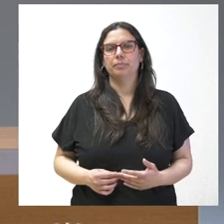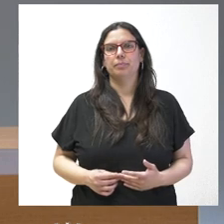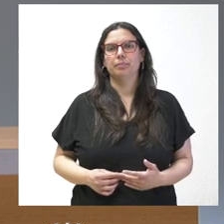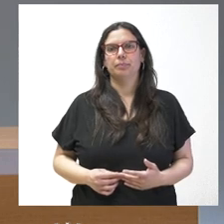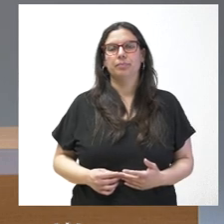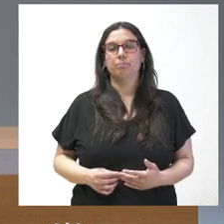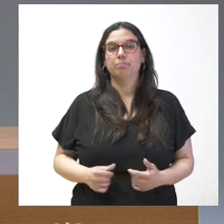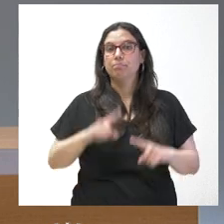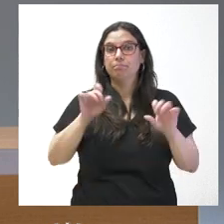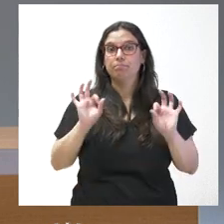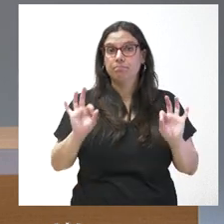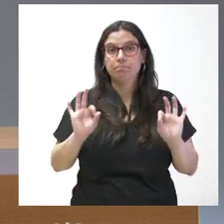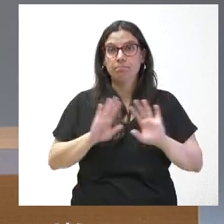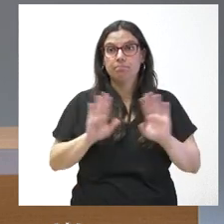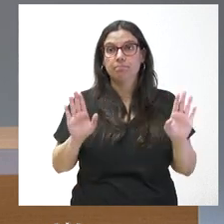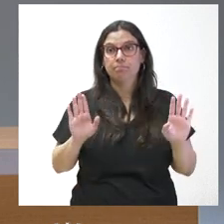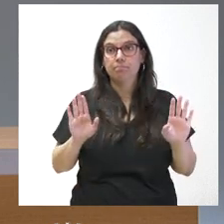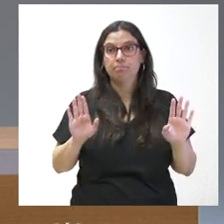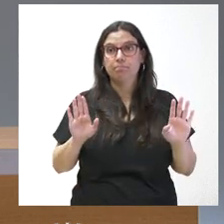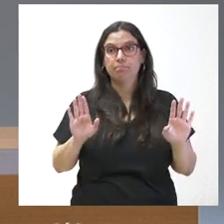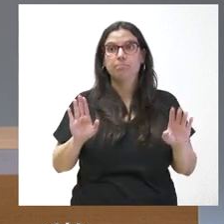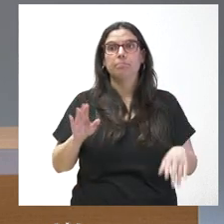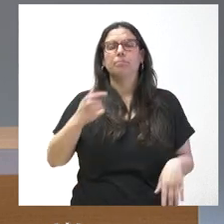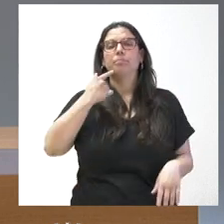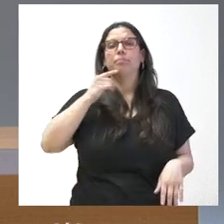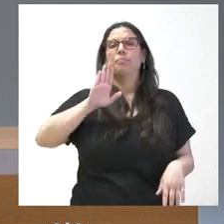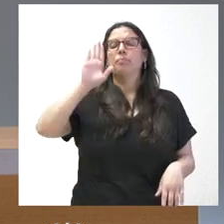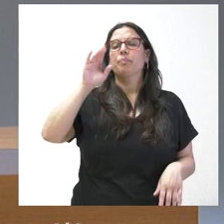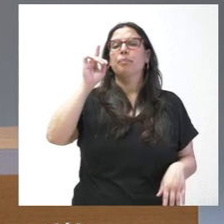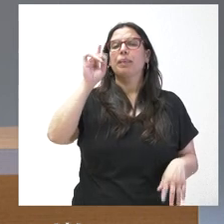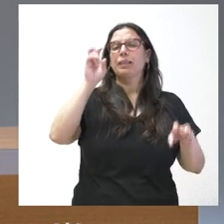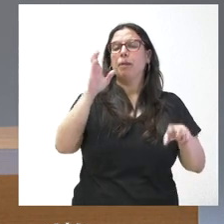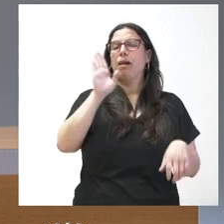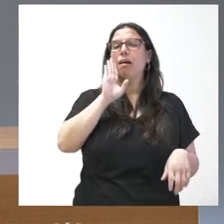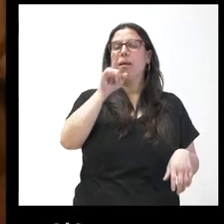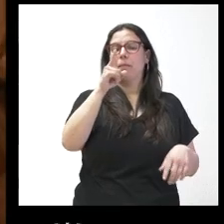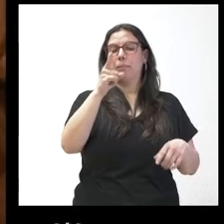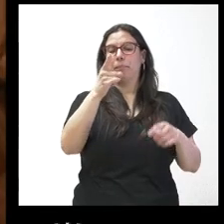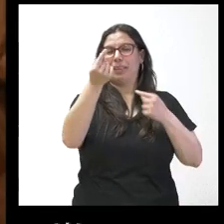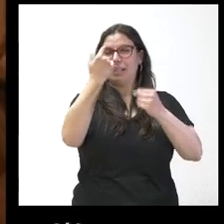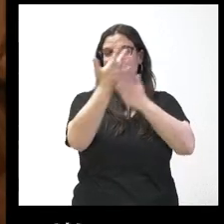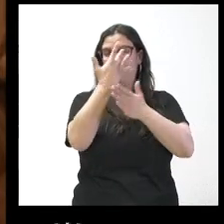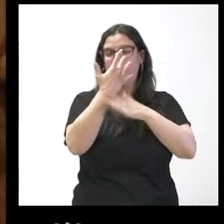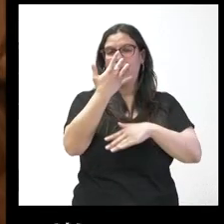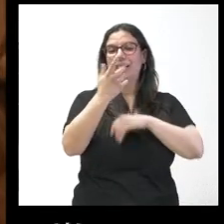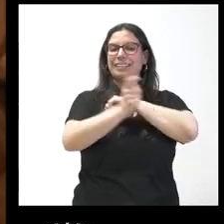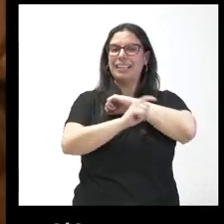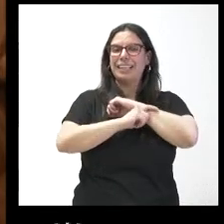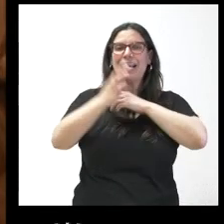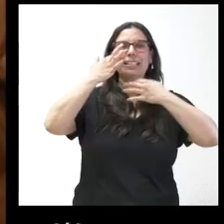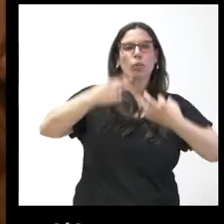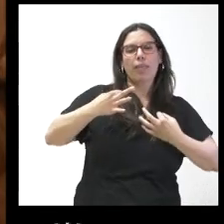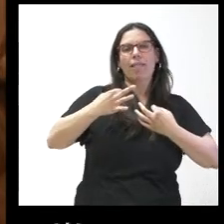¿Hay más preguntas en la sala? Sí, yo tenía una sobre el primer acuerdo que nos han detallado el de la estrategia de seguridad y salud